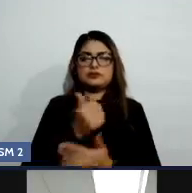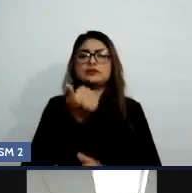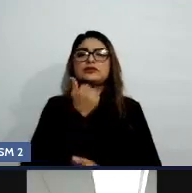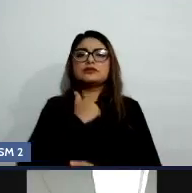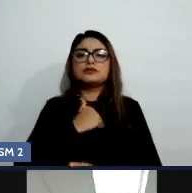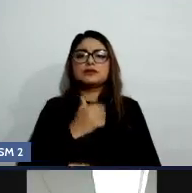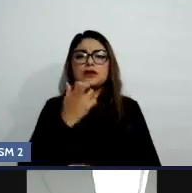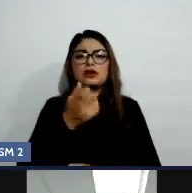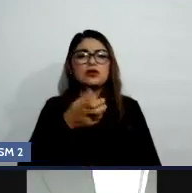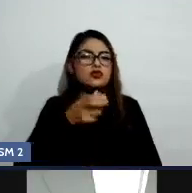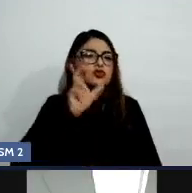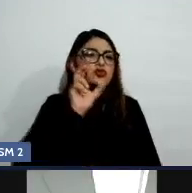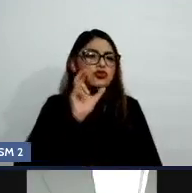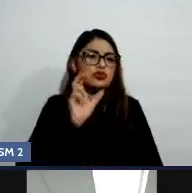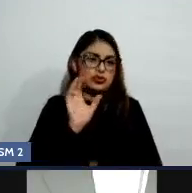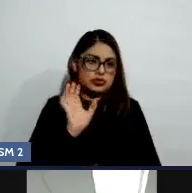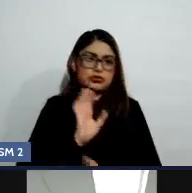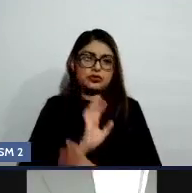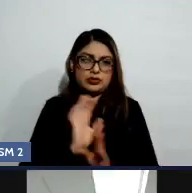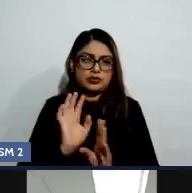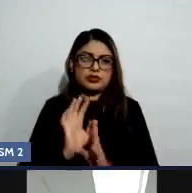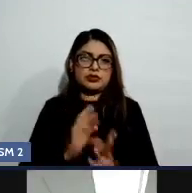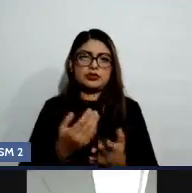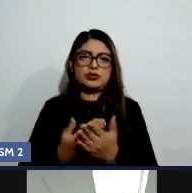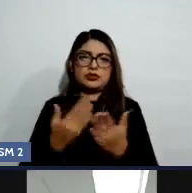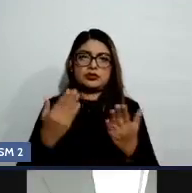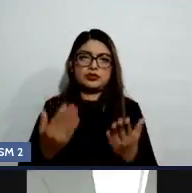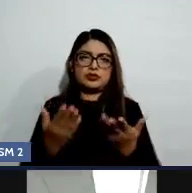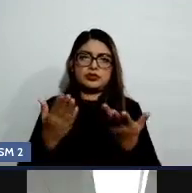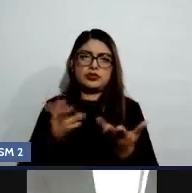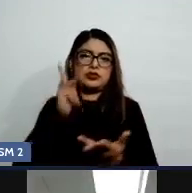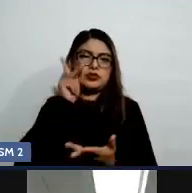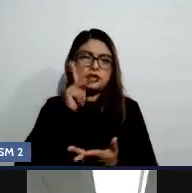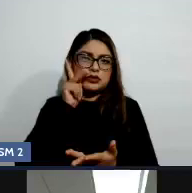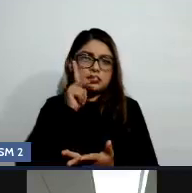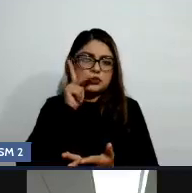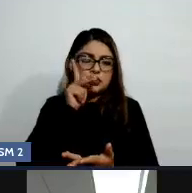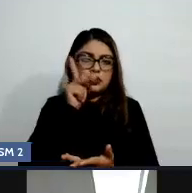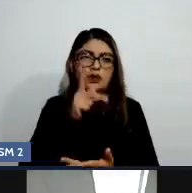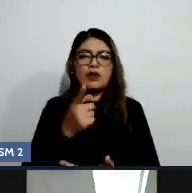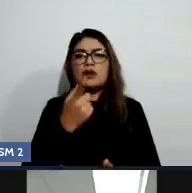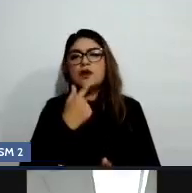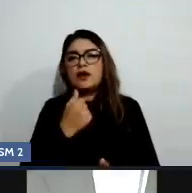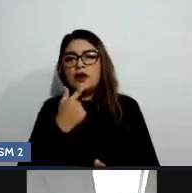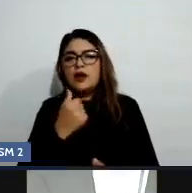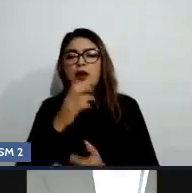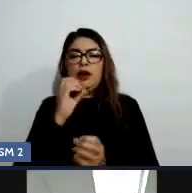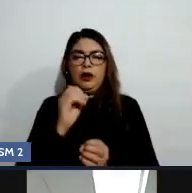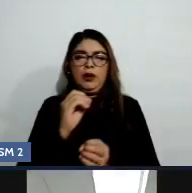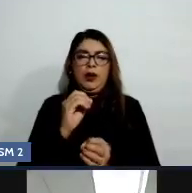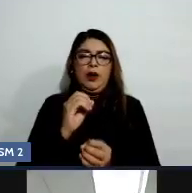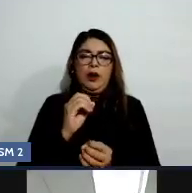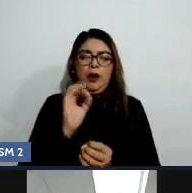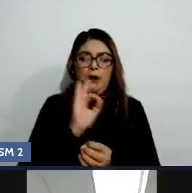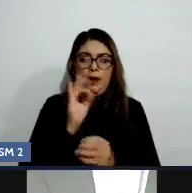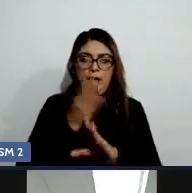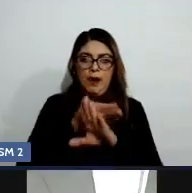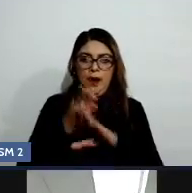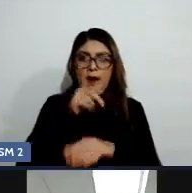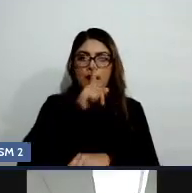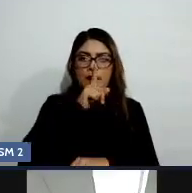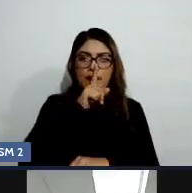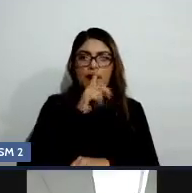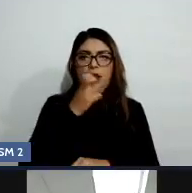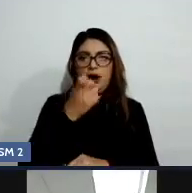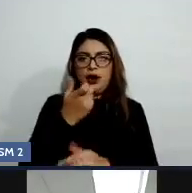En vino de mesa, el vino tinto, blanco, etc., 120 mililitros es lo que va a equivaler a un